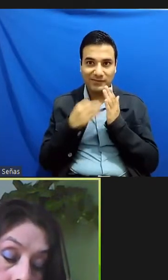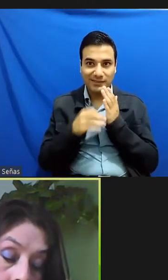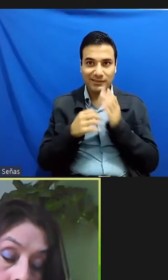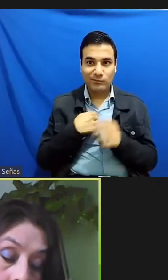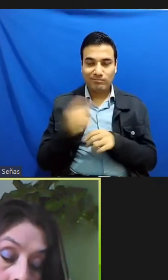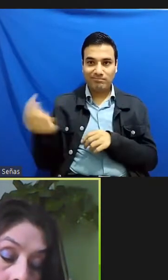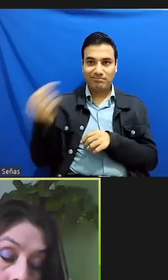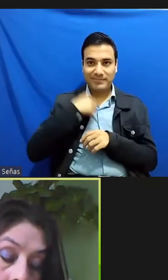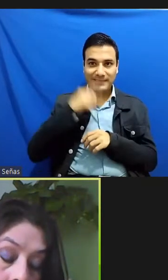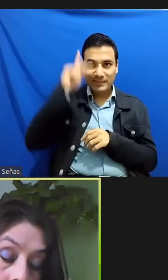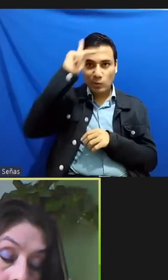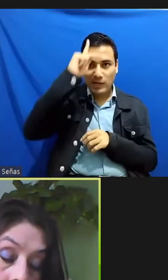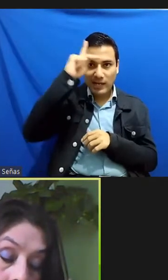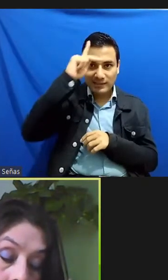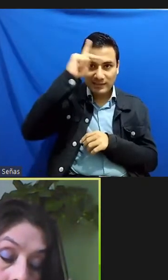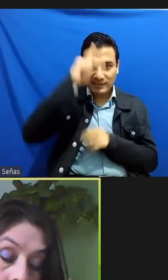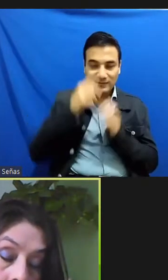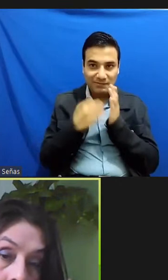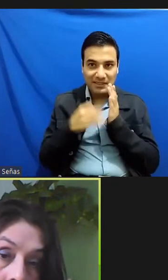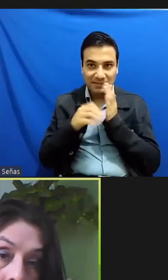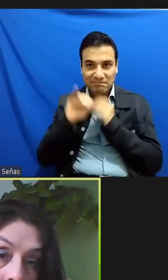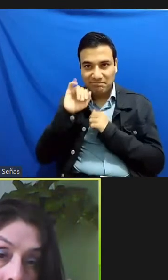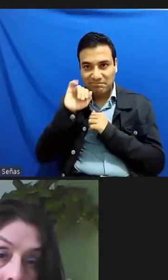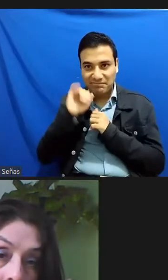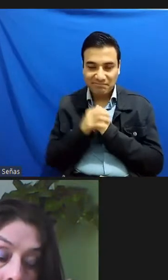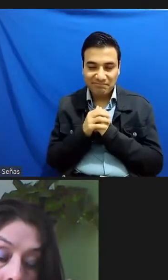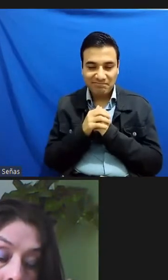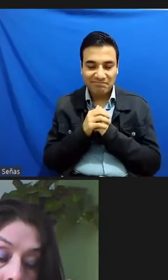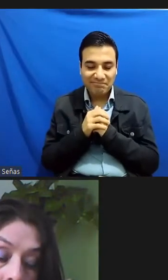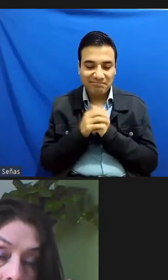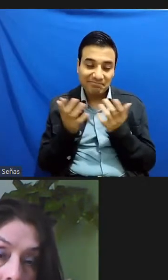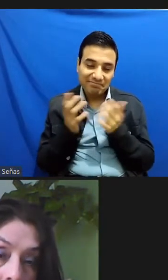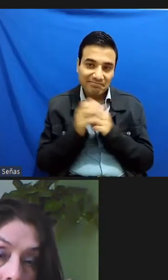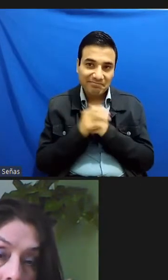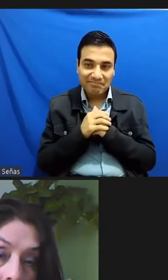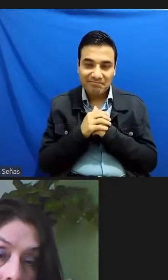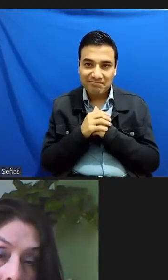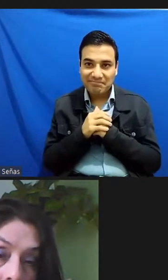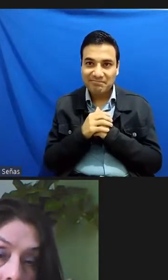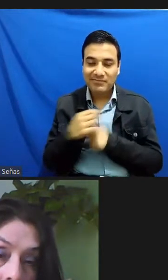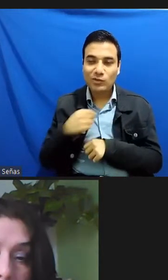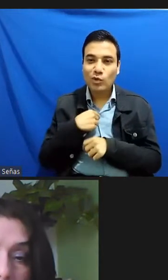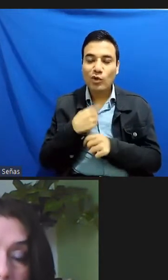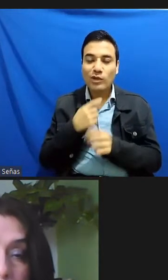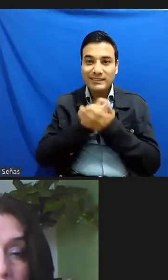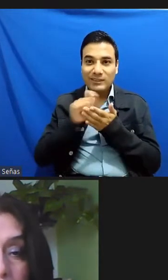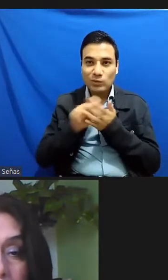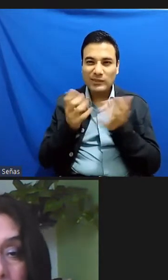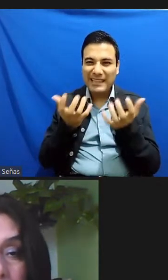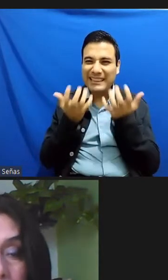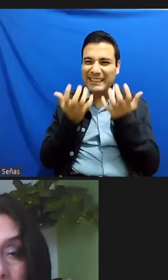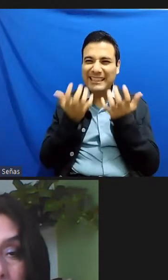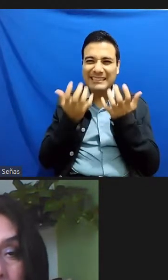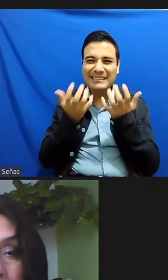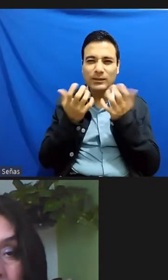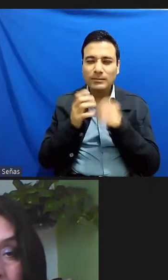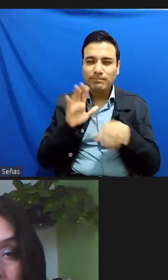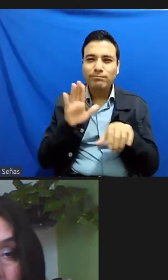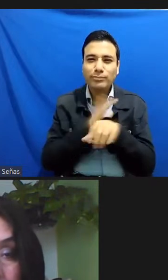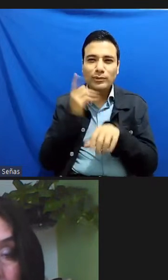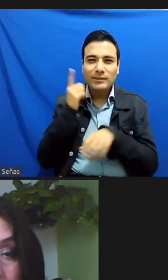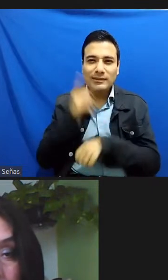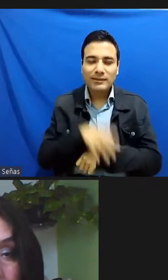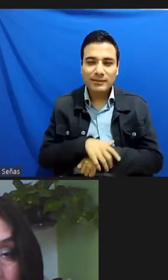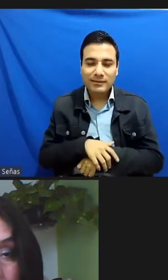nunca habría una respuesta ¿no? que si ese deseo de escritura tenga que ver con